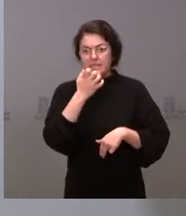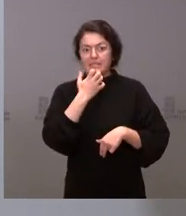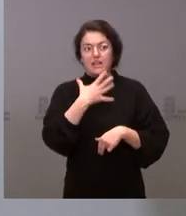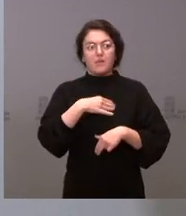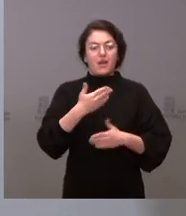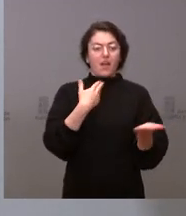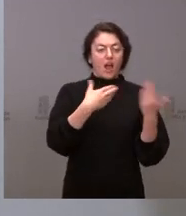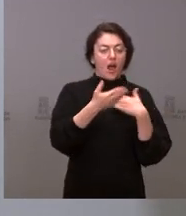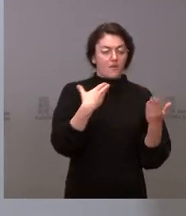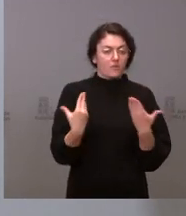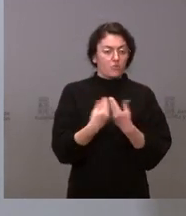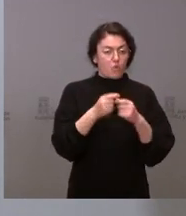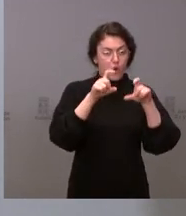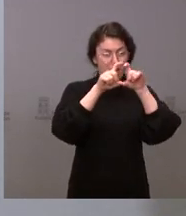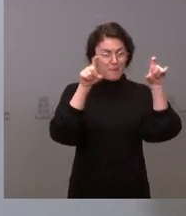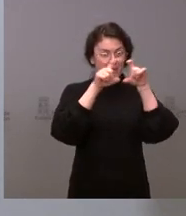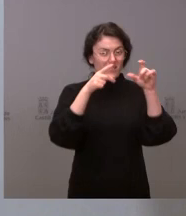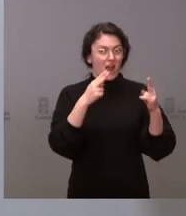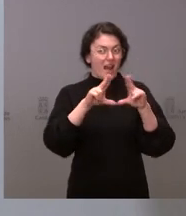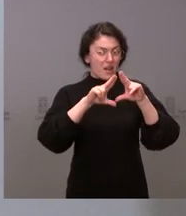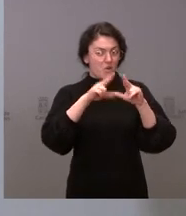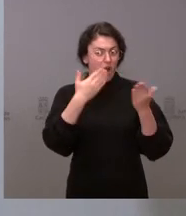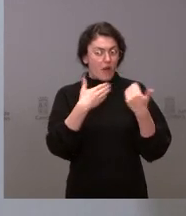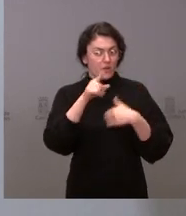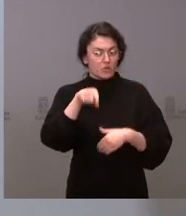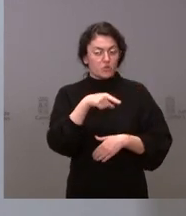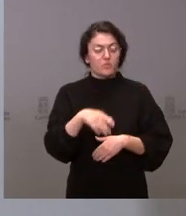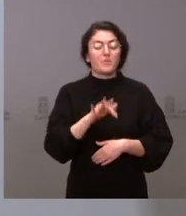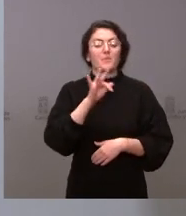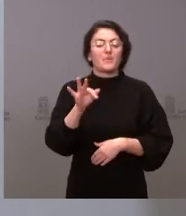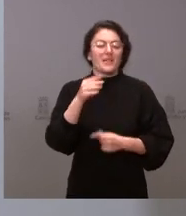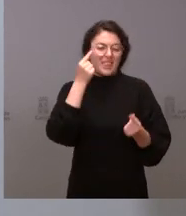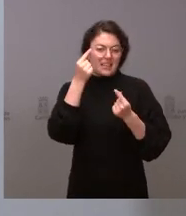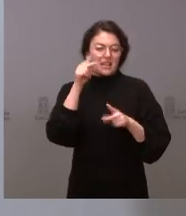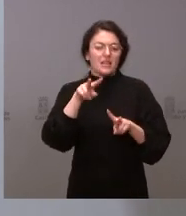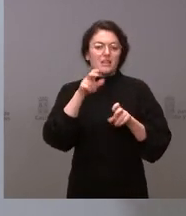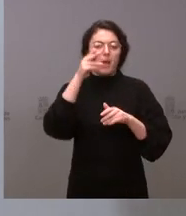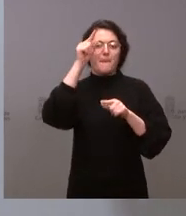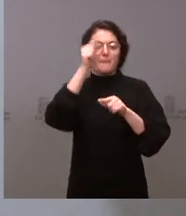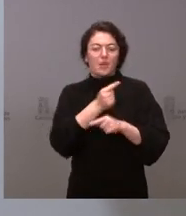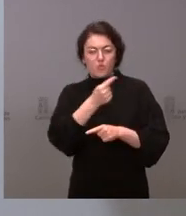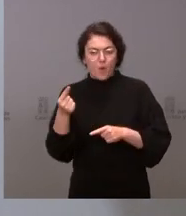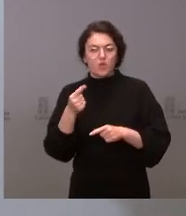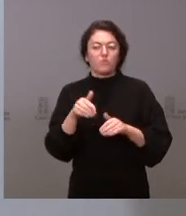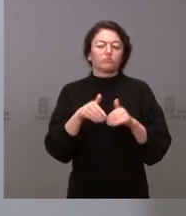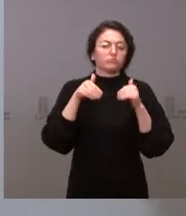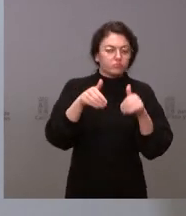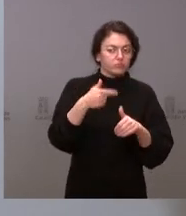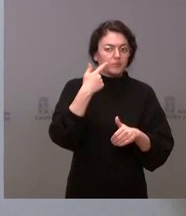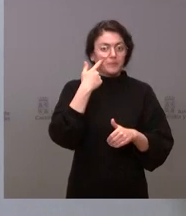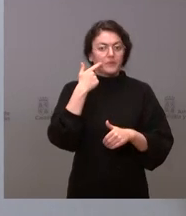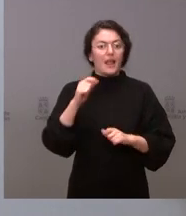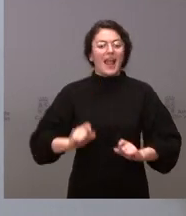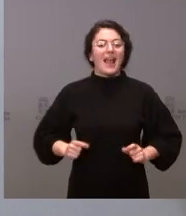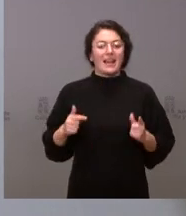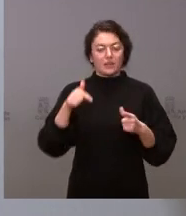esa cuestión y un detalle sobre los presupuestos la prórroga etcétera el presupuesto el gasto de Castilla y León